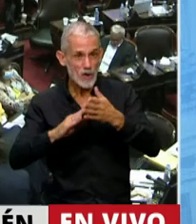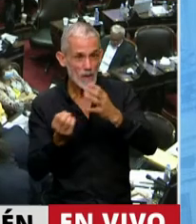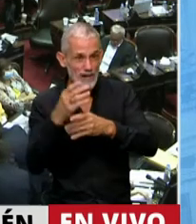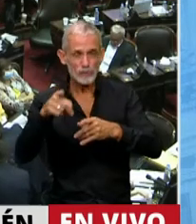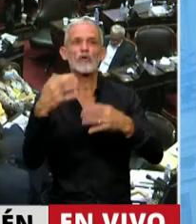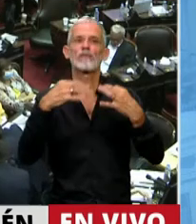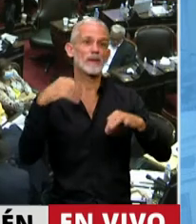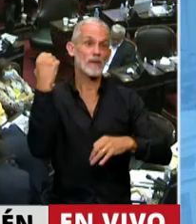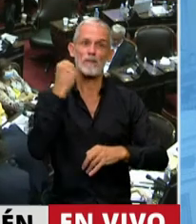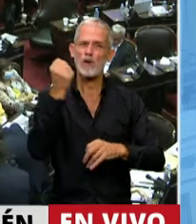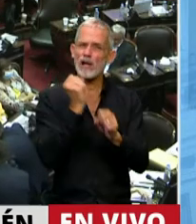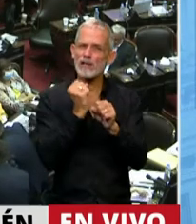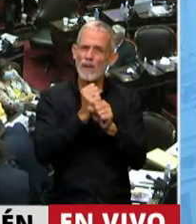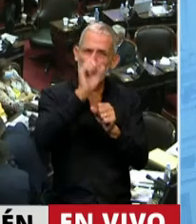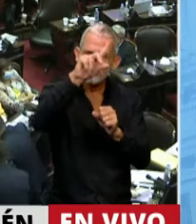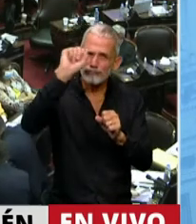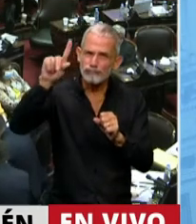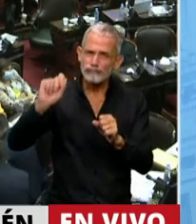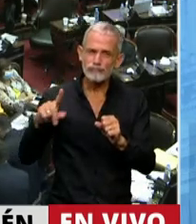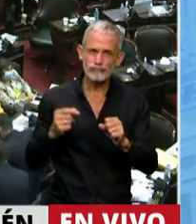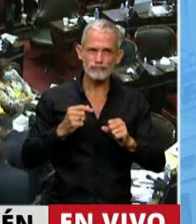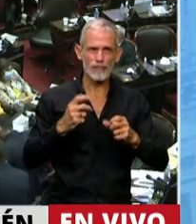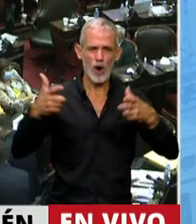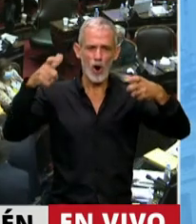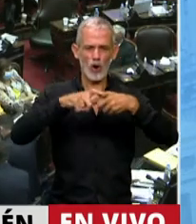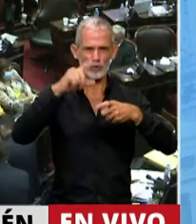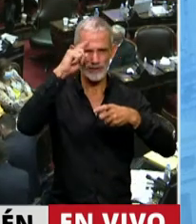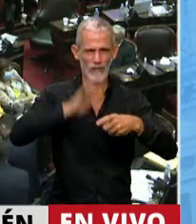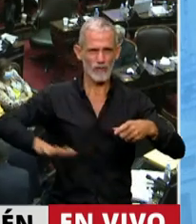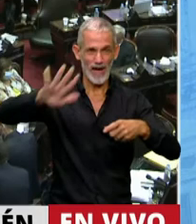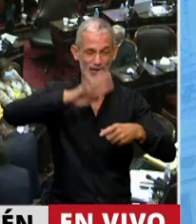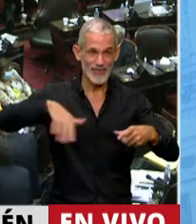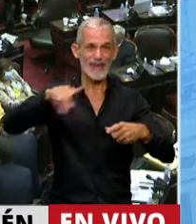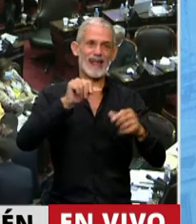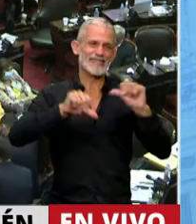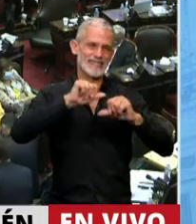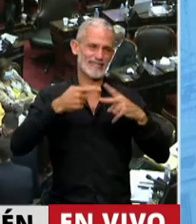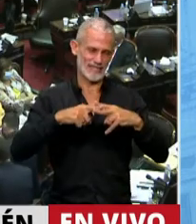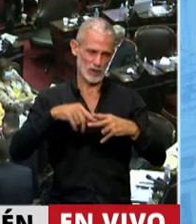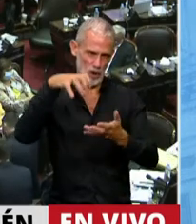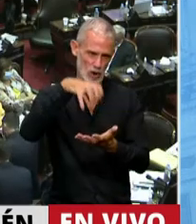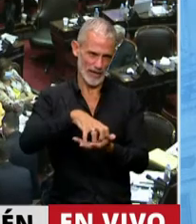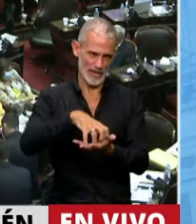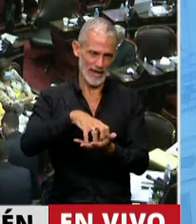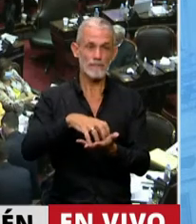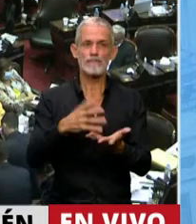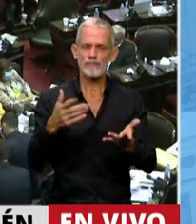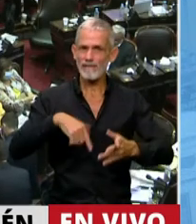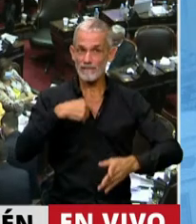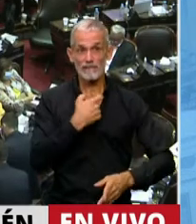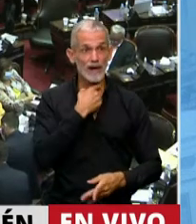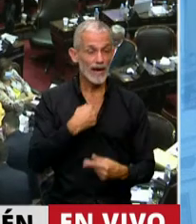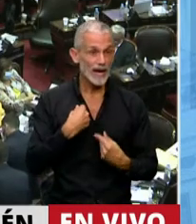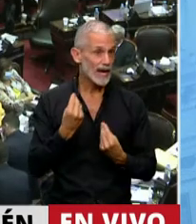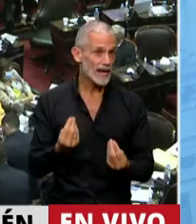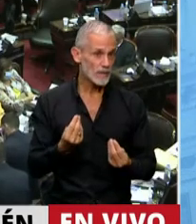importante el trabajo que se haga desde el Consejo Federal de Ciencia y Tecnología. Es nuestro deseo